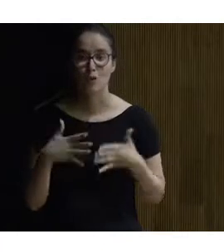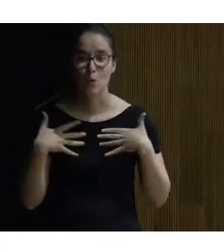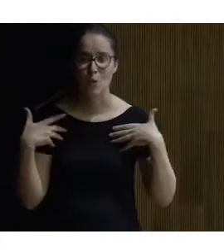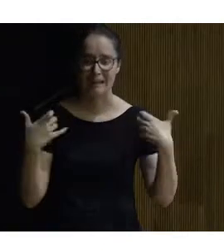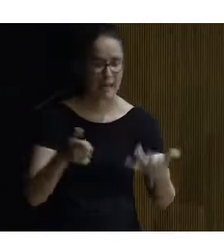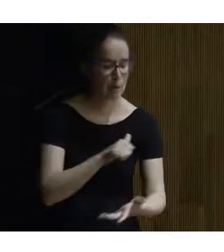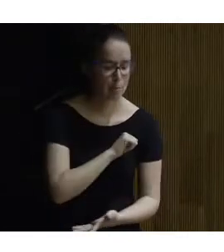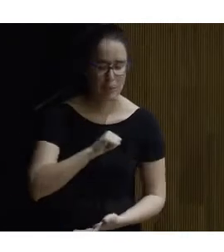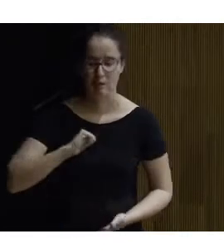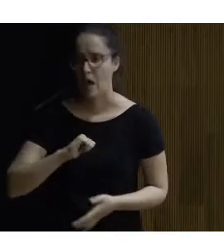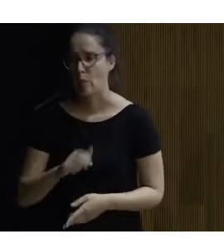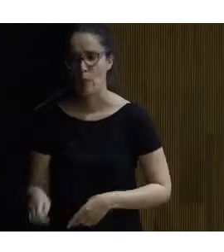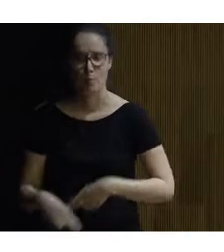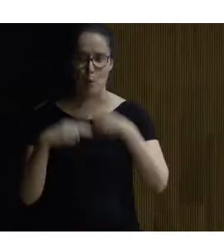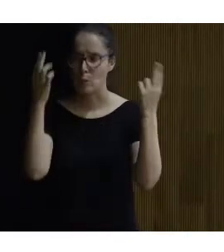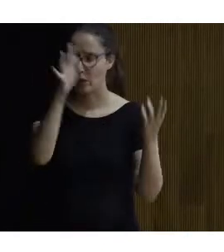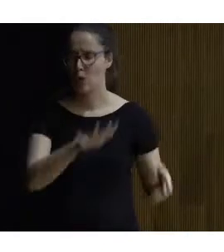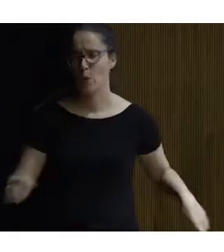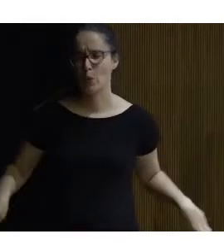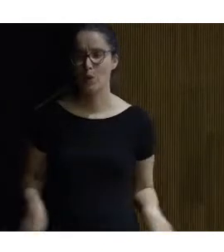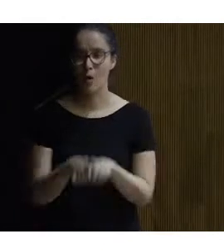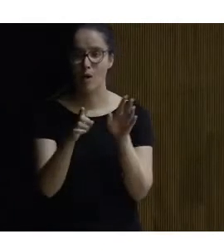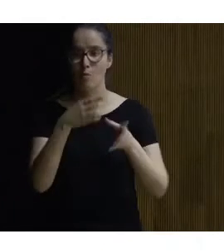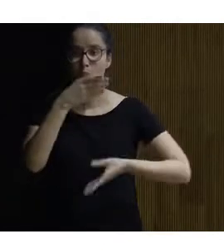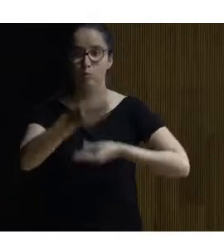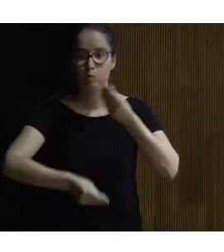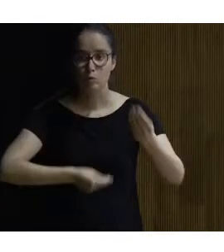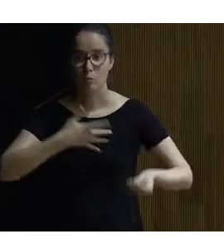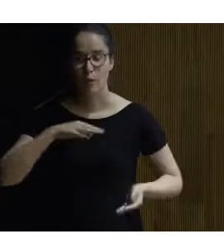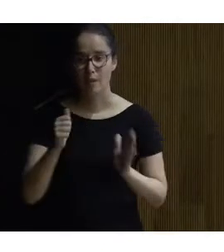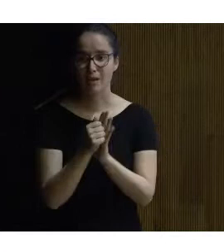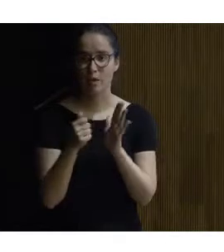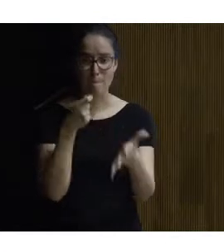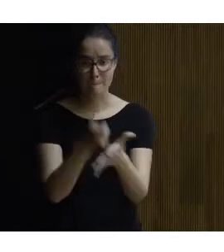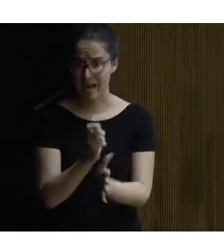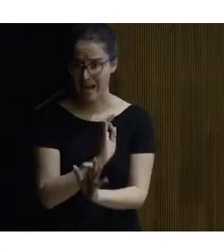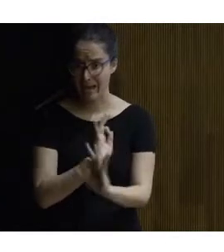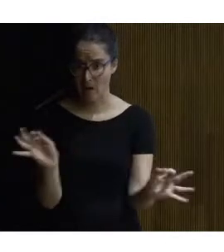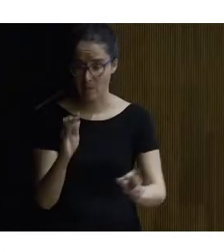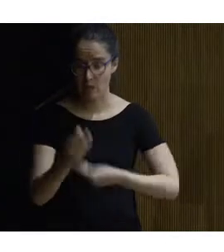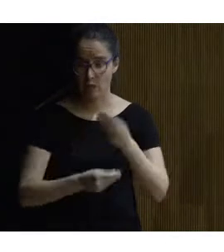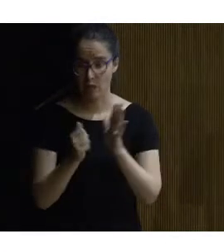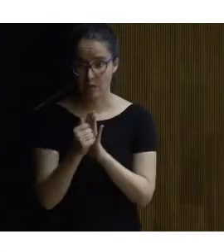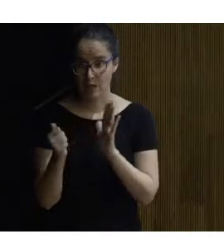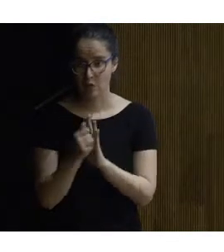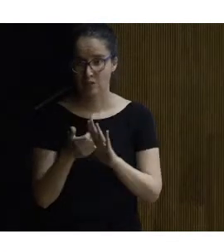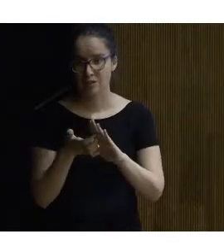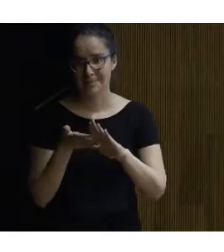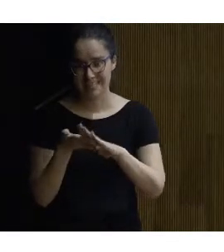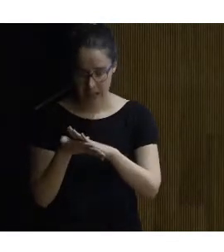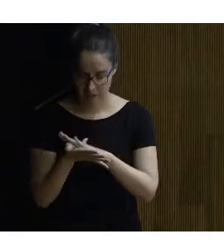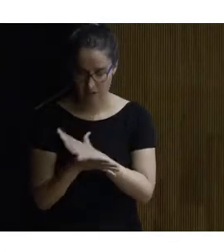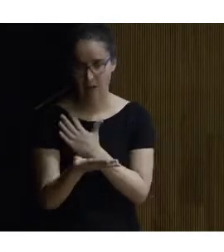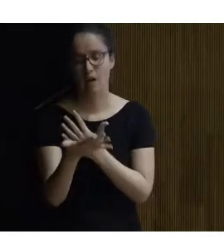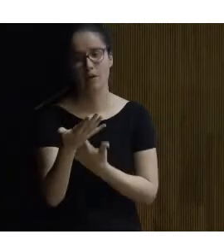sea privado o nacional quiere hacer uso de esta aplicación ¿no tendría que pagar nada para hacer uso de ella? o sea con